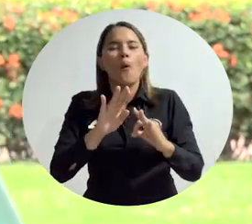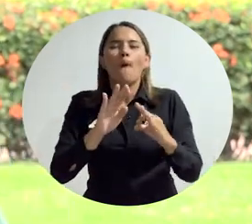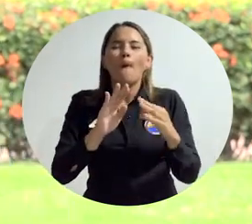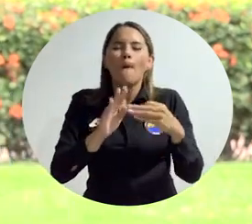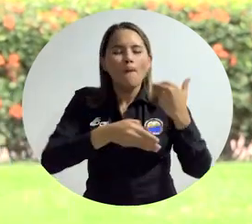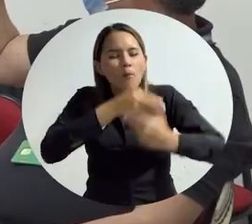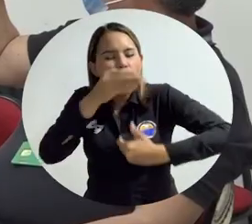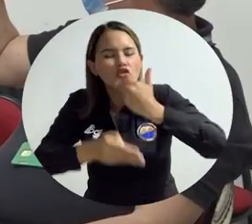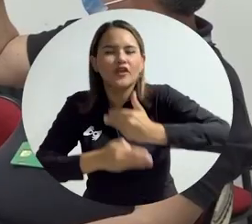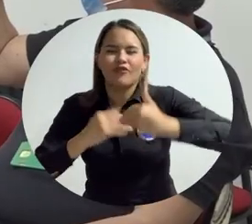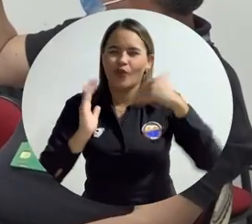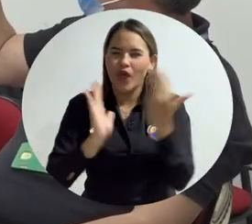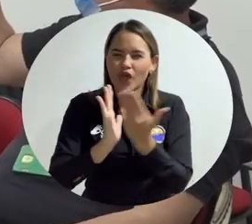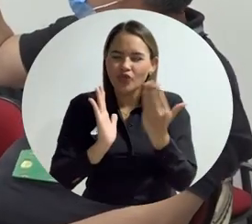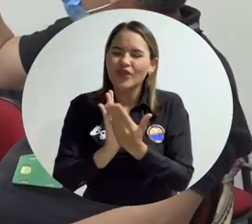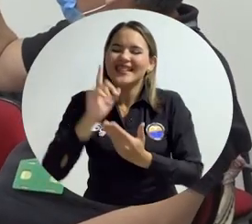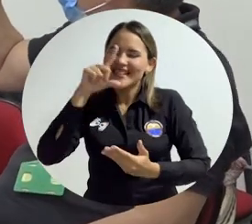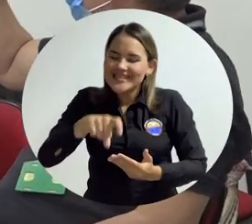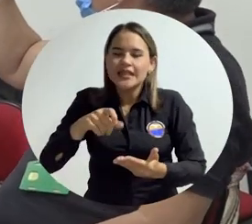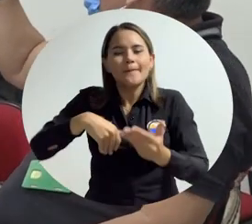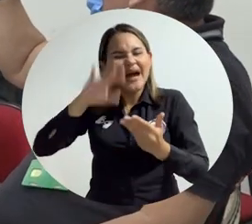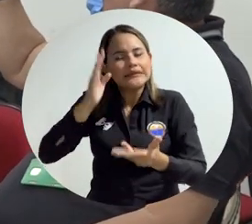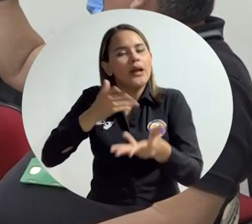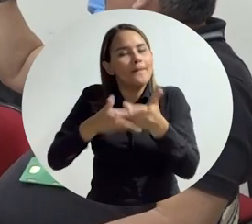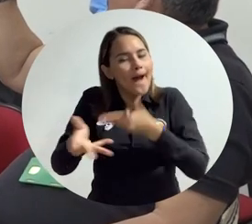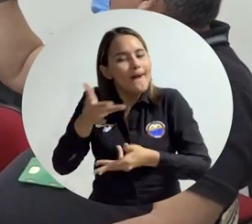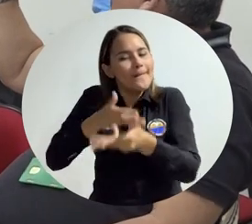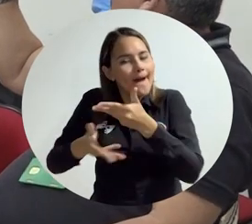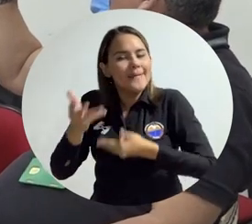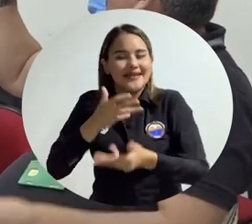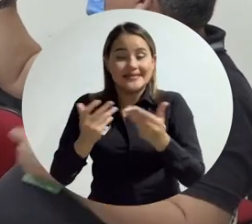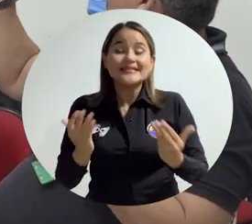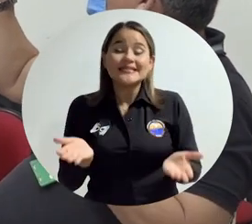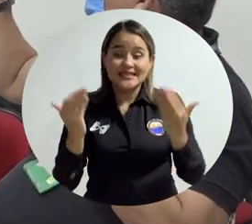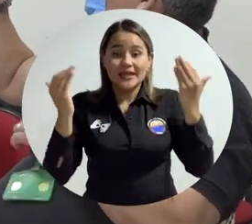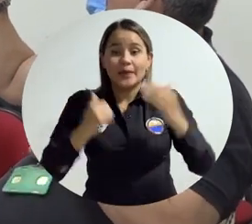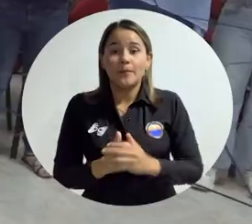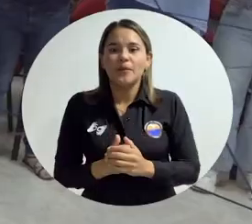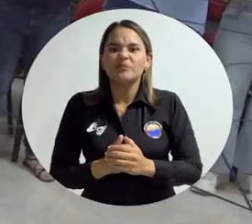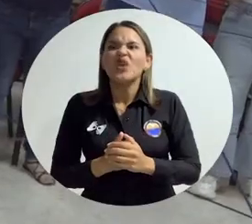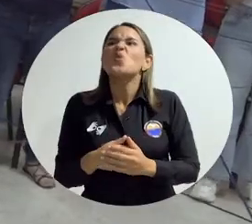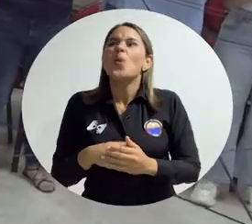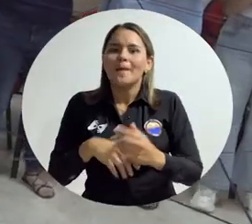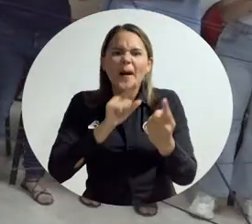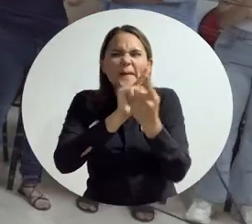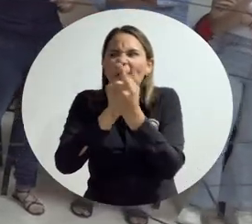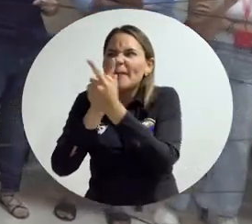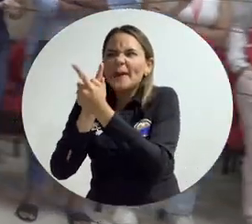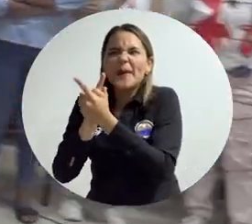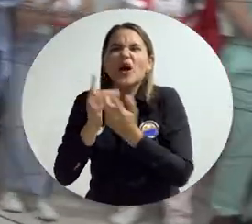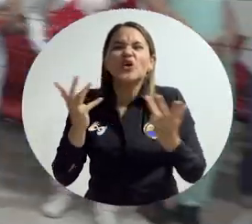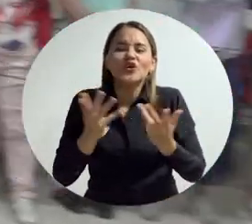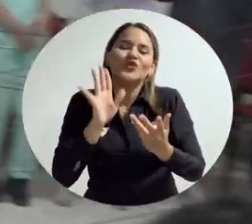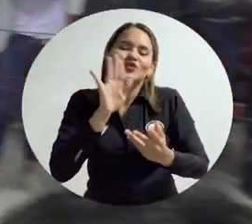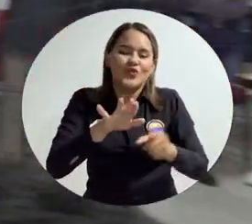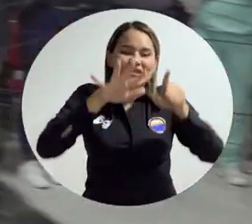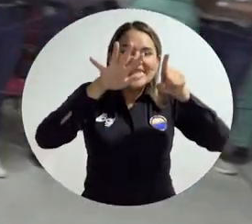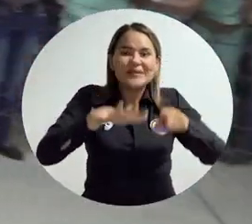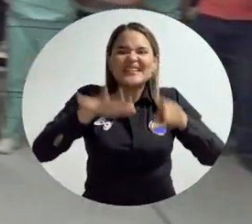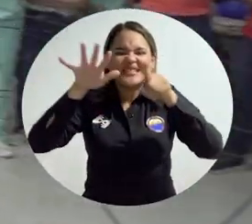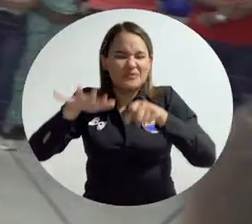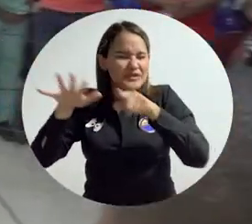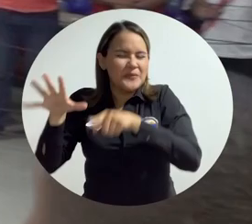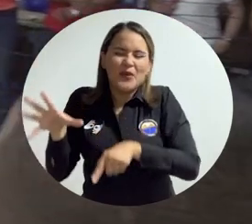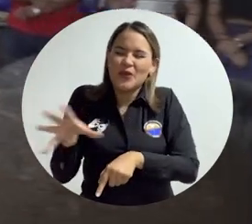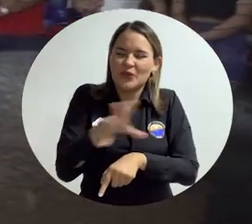procesos educativos dentro y fuera de los contextos en los cuales ahorita nos encontramos. Al encuentro asistieron estudiantes de todos